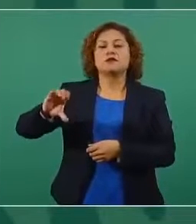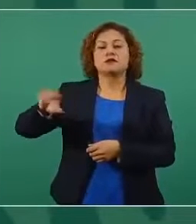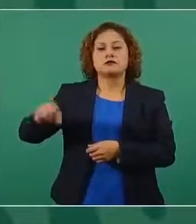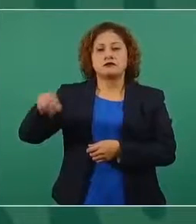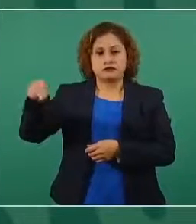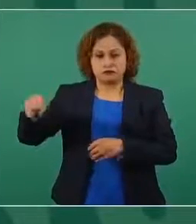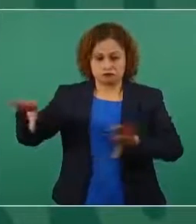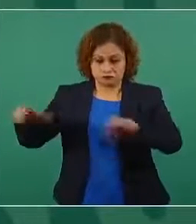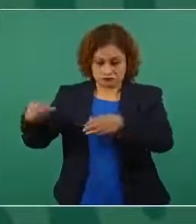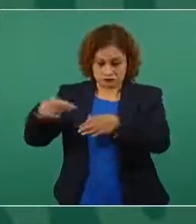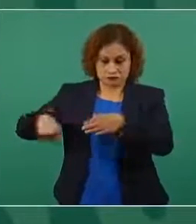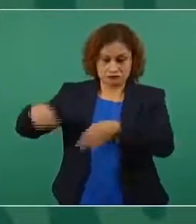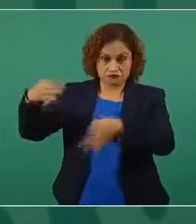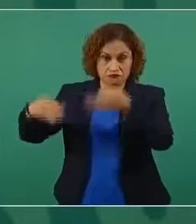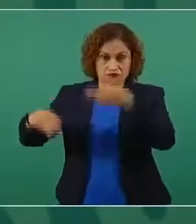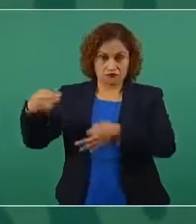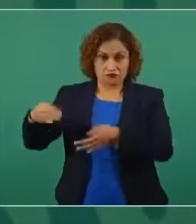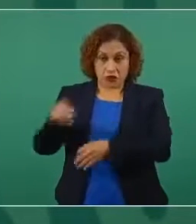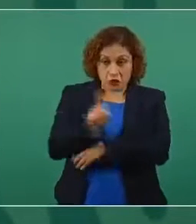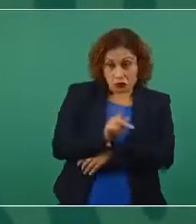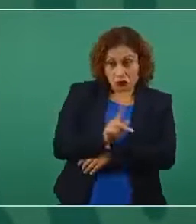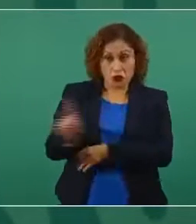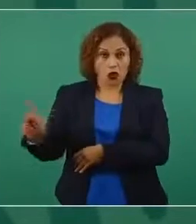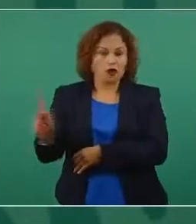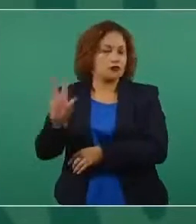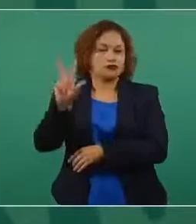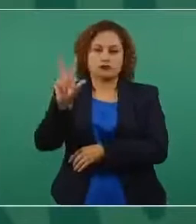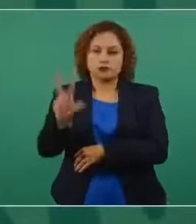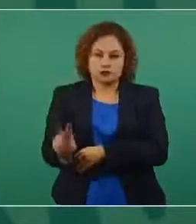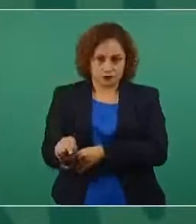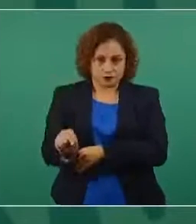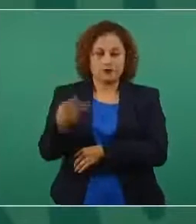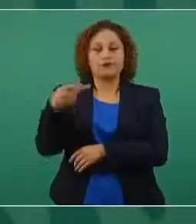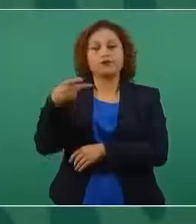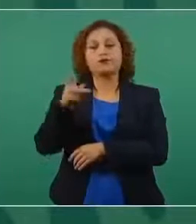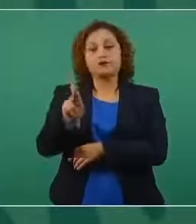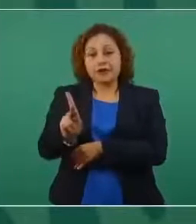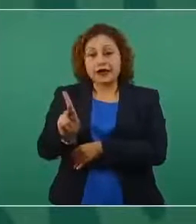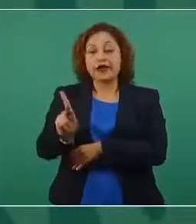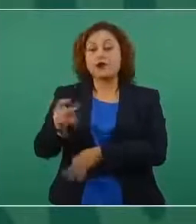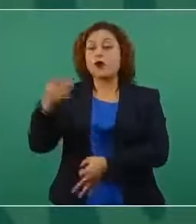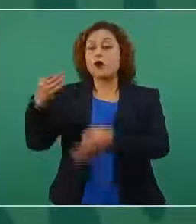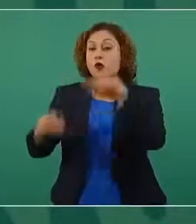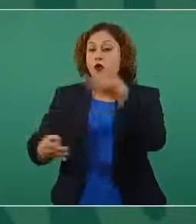no en todos los casos no quiero generalizar pero el poder judicial se lo entregaron a un partido